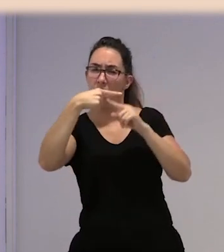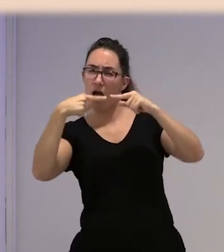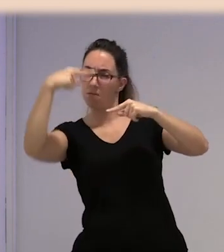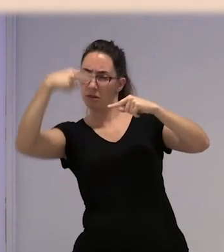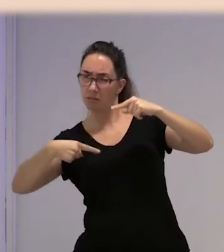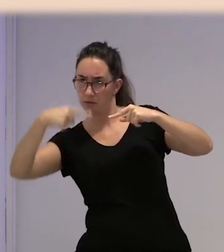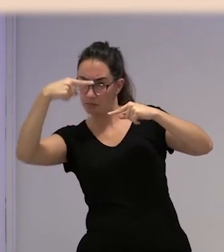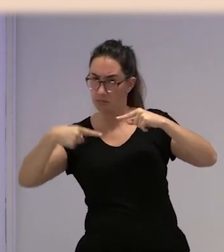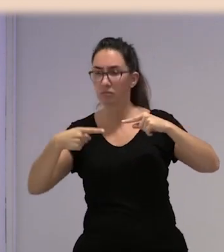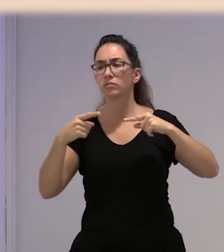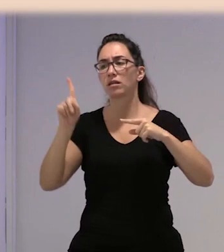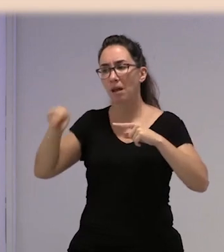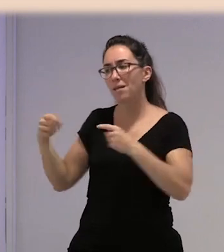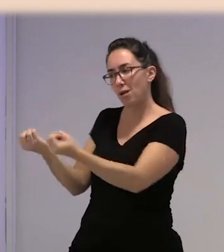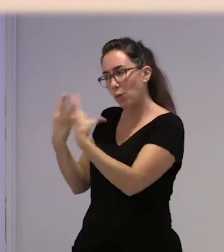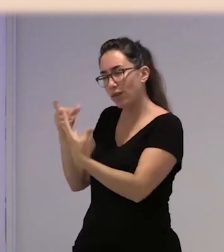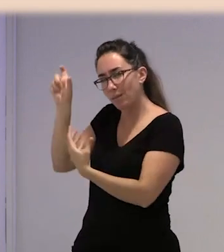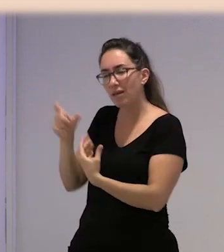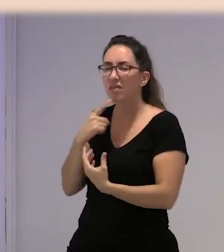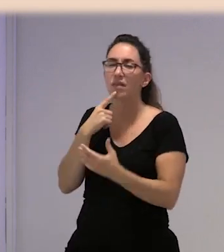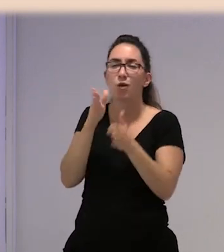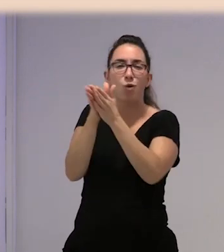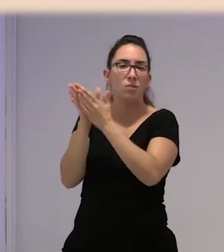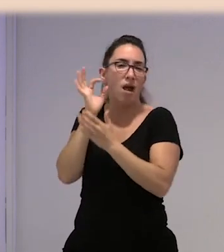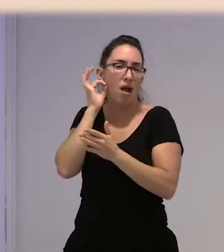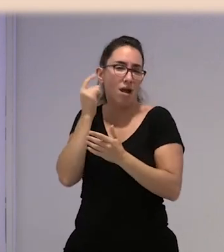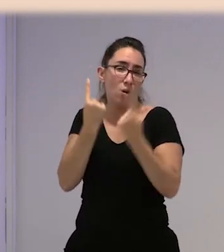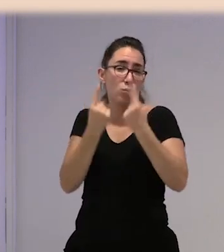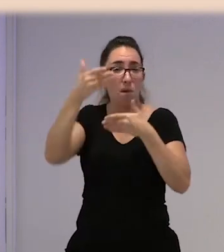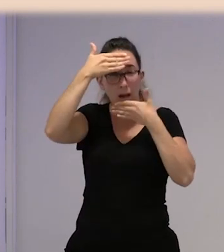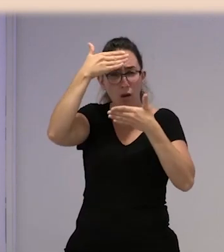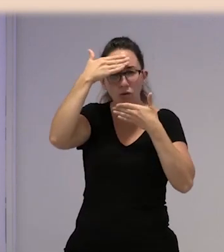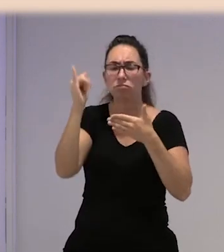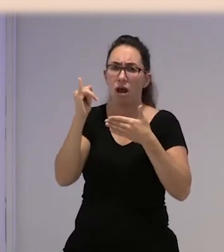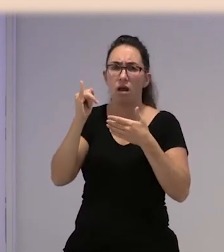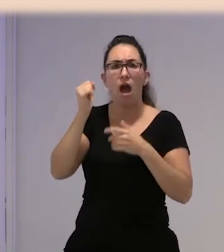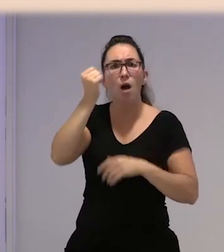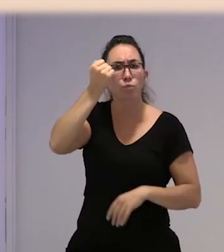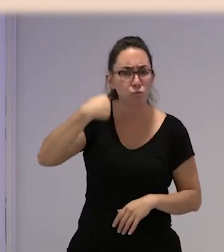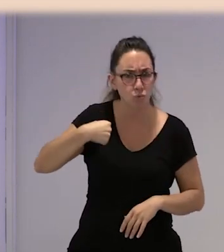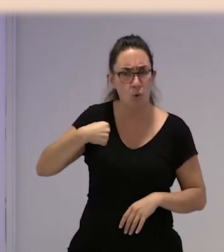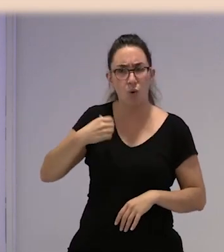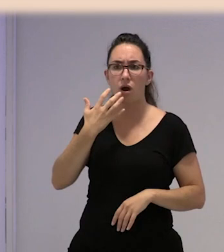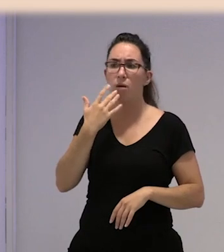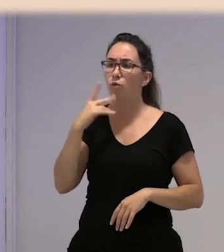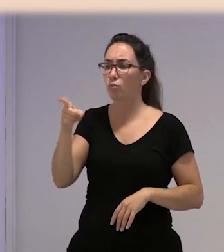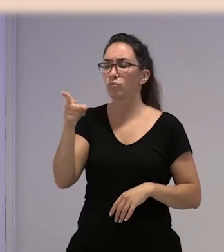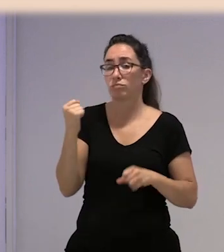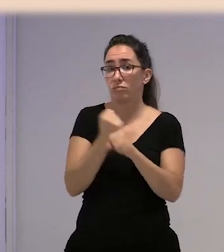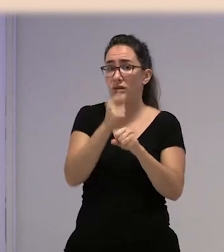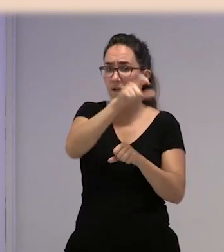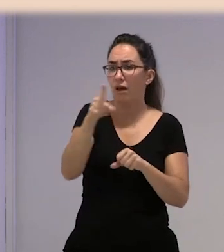algunas mujeres, a algunas compañeras marroquíes se les aumenten abusos como que les hagan la compra a las empleadas,